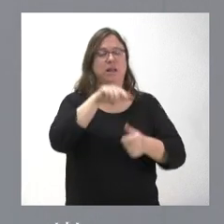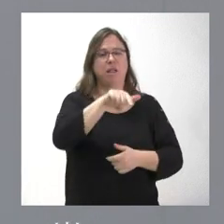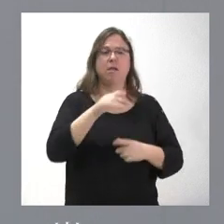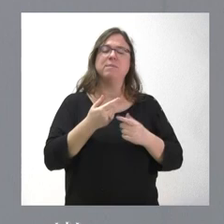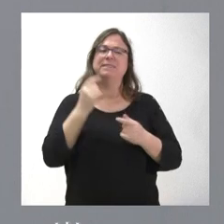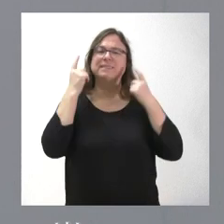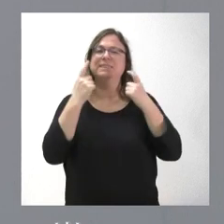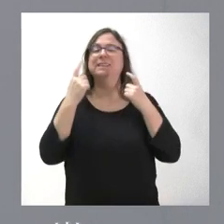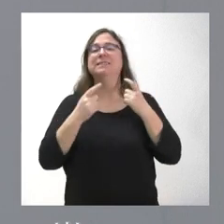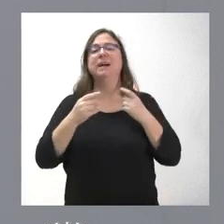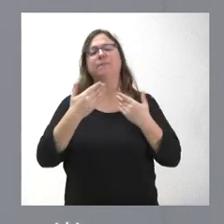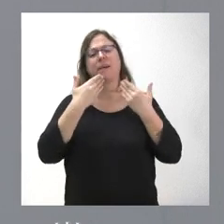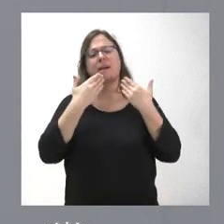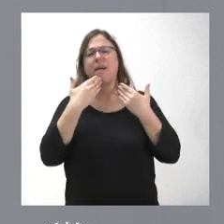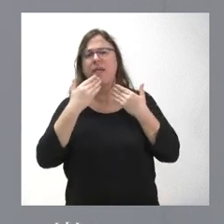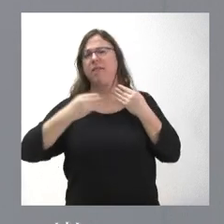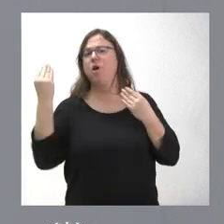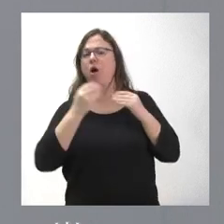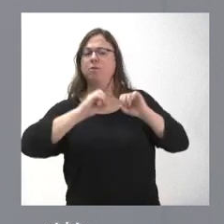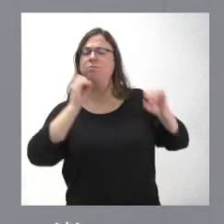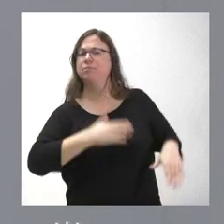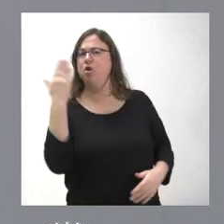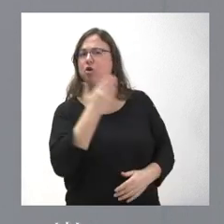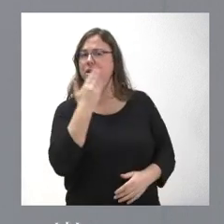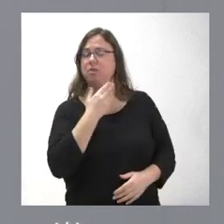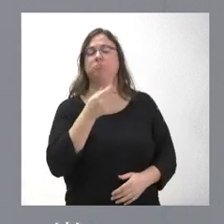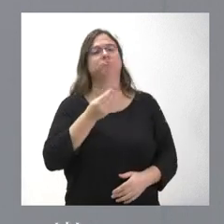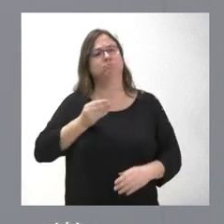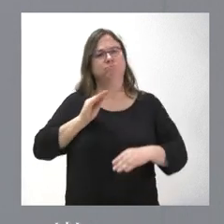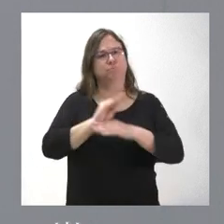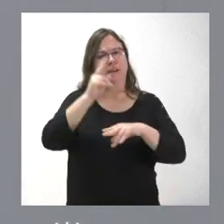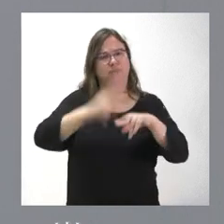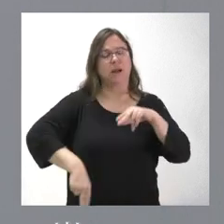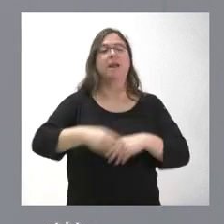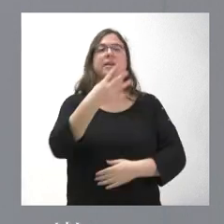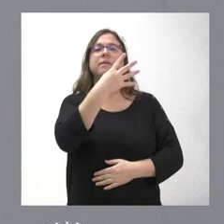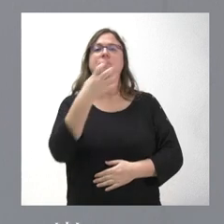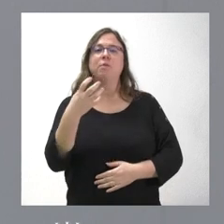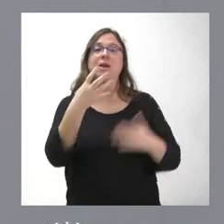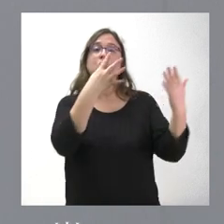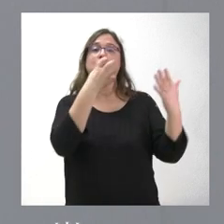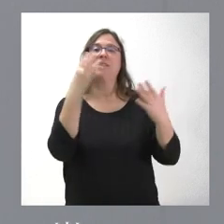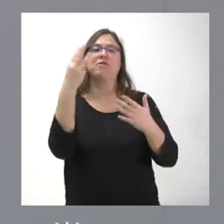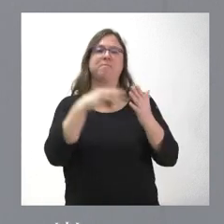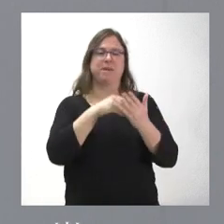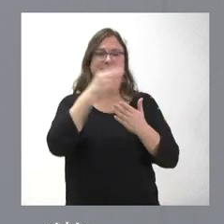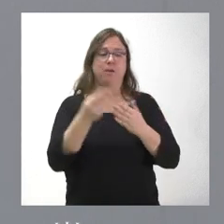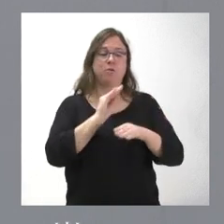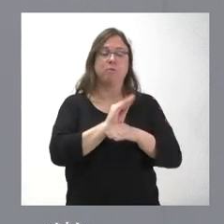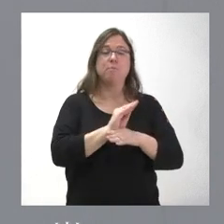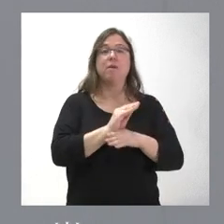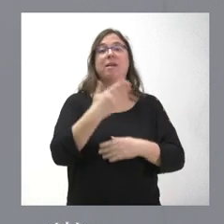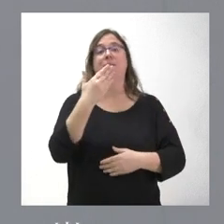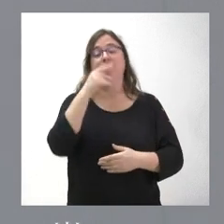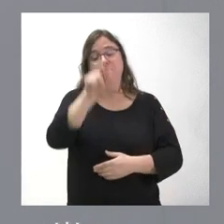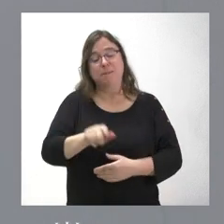educativo temprano. Son 93.000 euros de este programa de inclusión educativa y se destina al alumnado gitano de quinto y